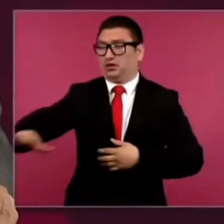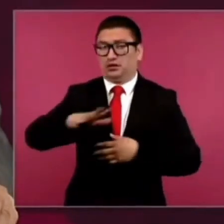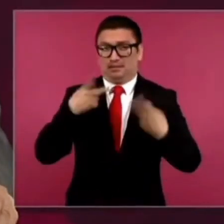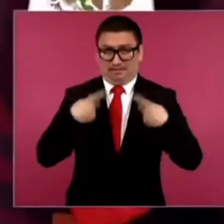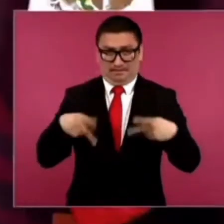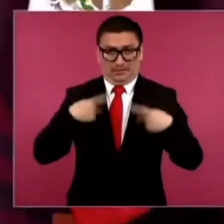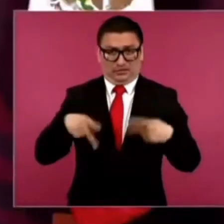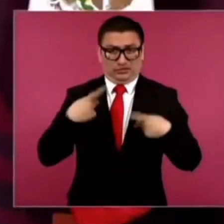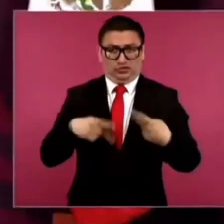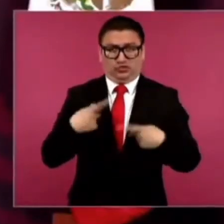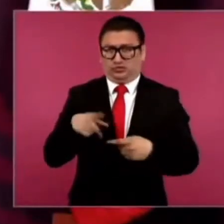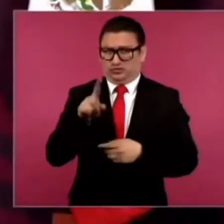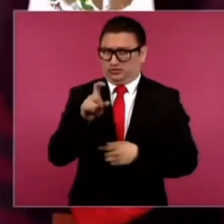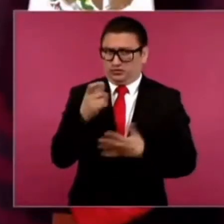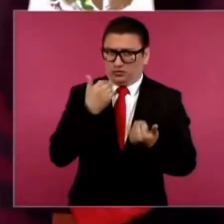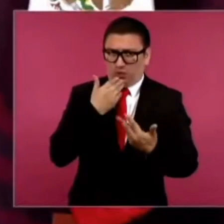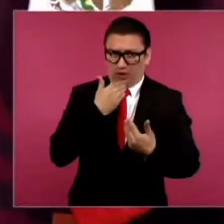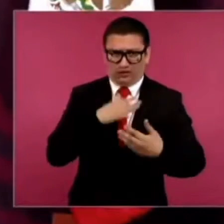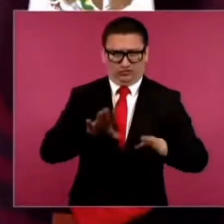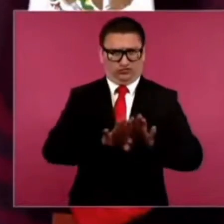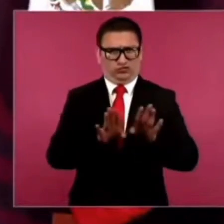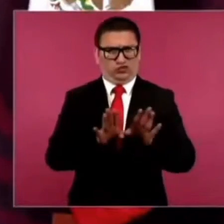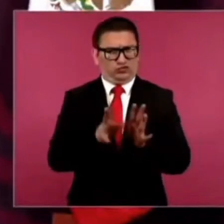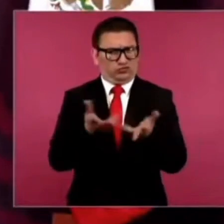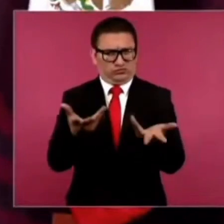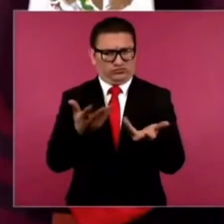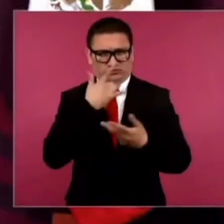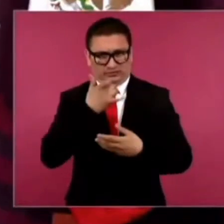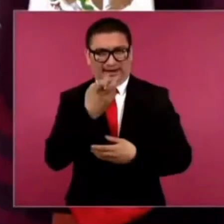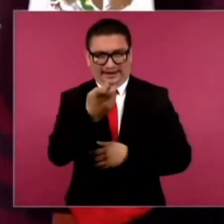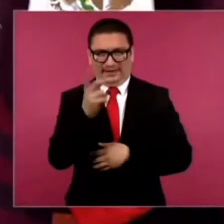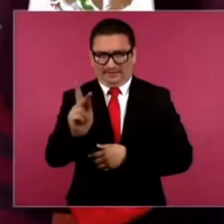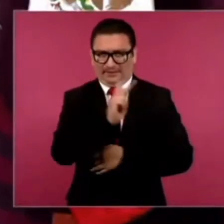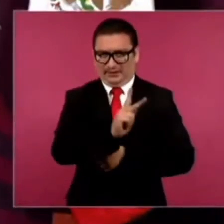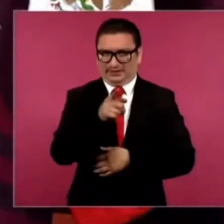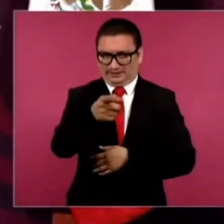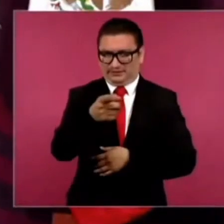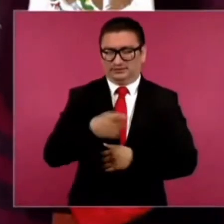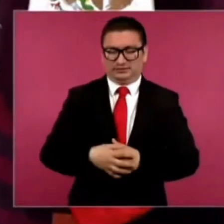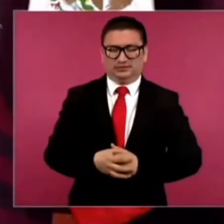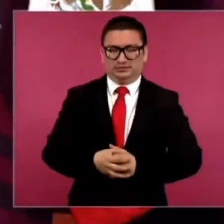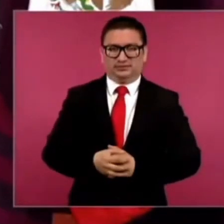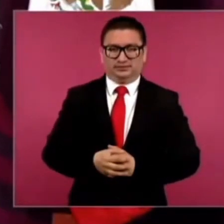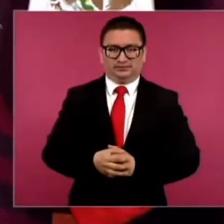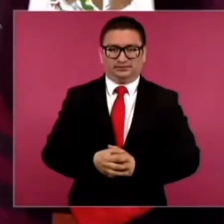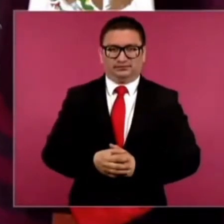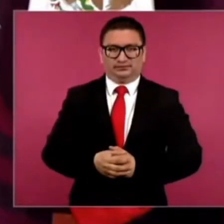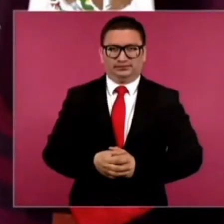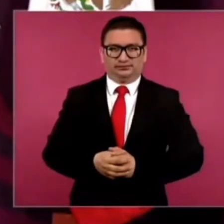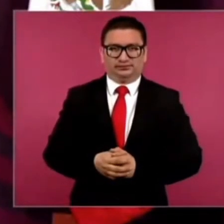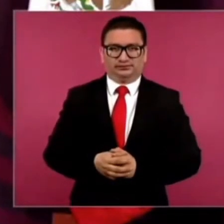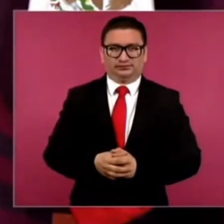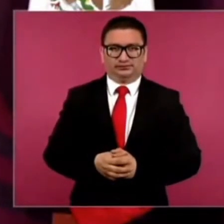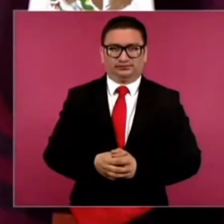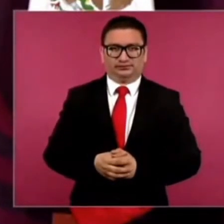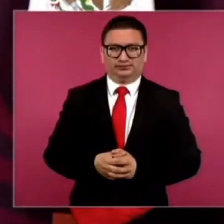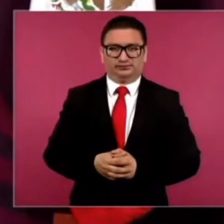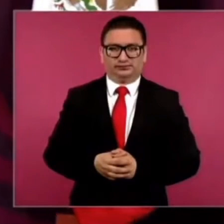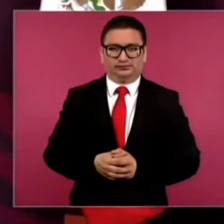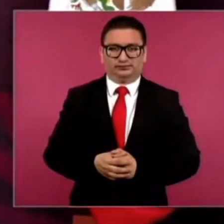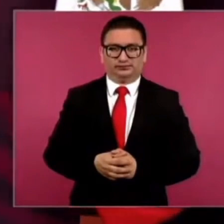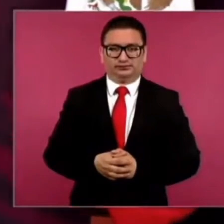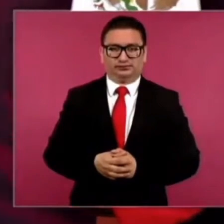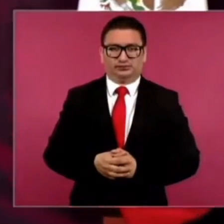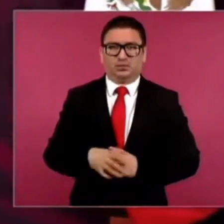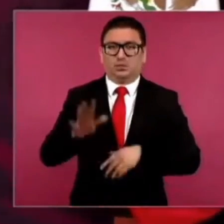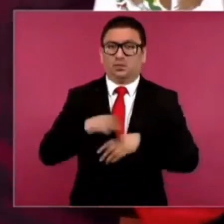no tenía agua. Es un poco esto, que no